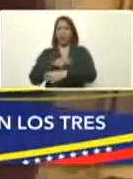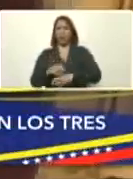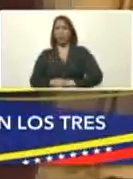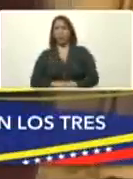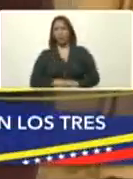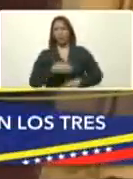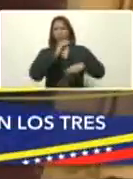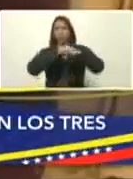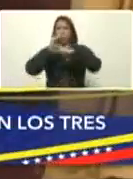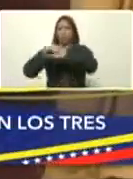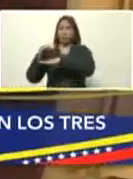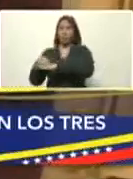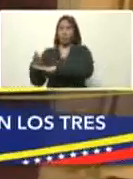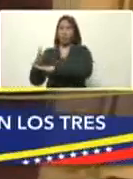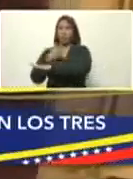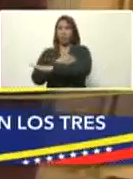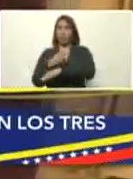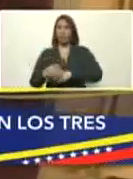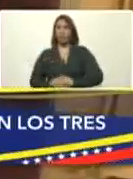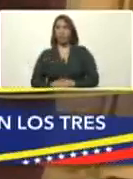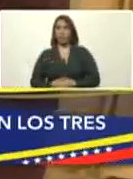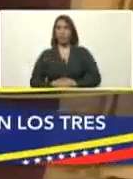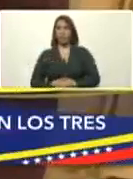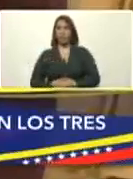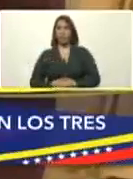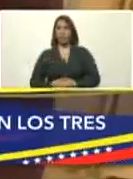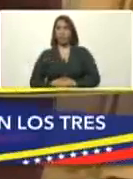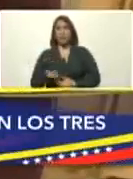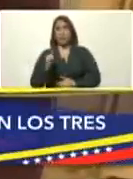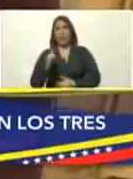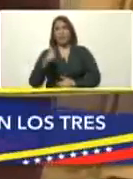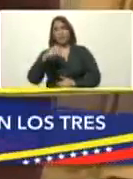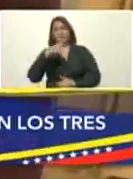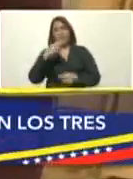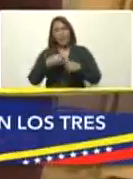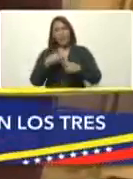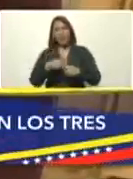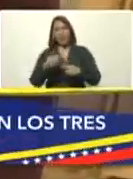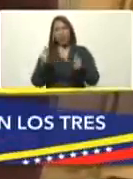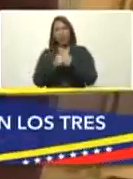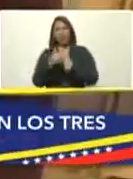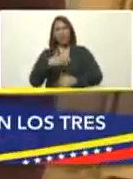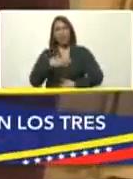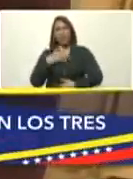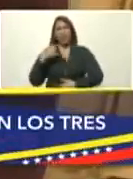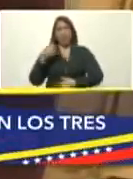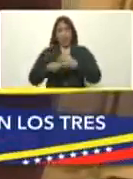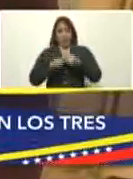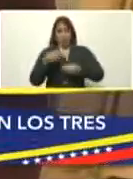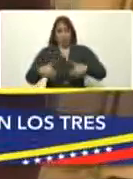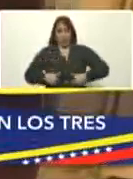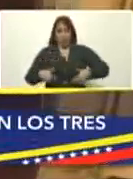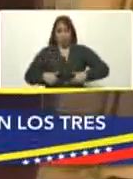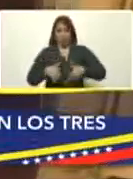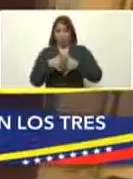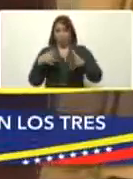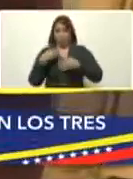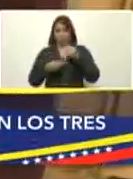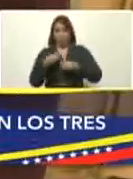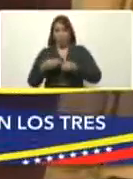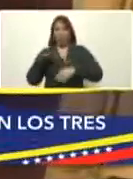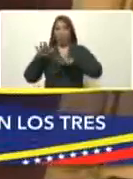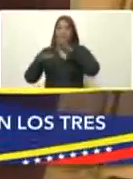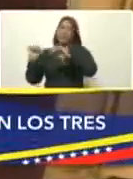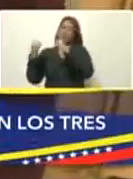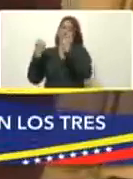precozmente si me sé en situación de riesgo. Creo que se ha hecho un esfuerzo extraordinario, pese al bloqueo,